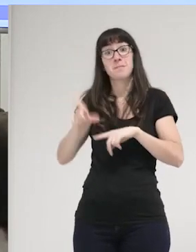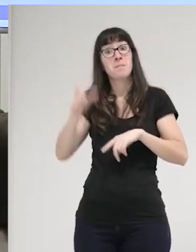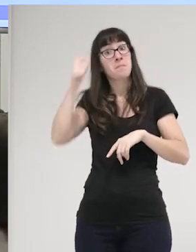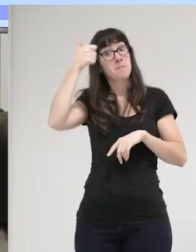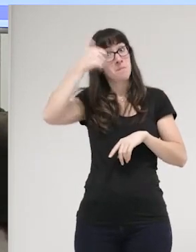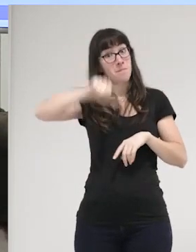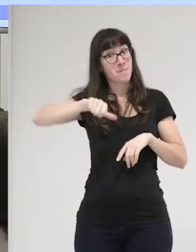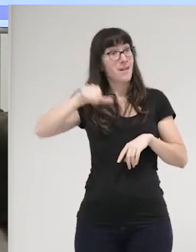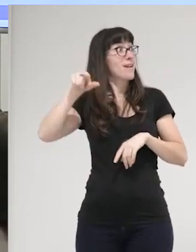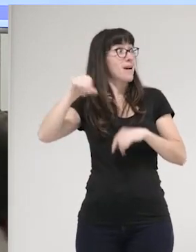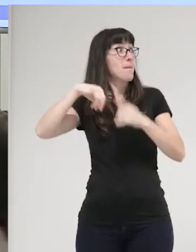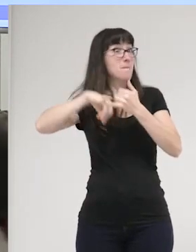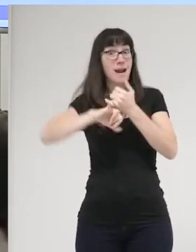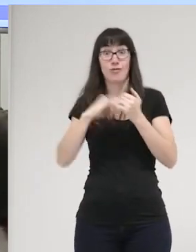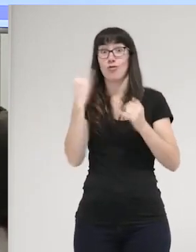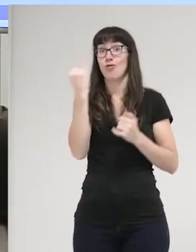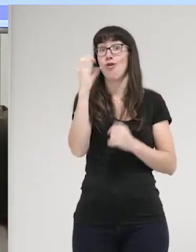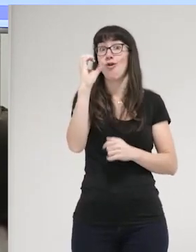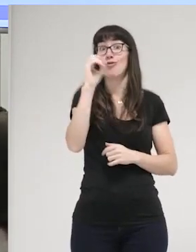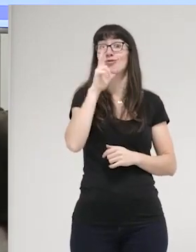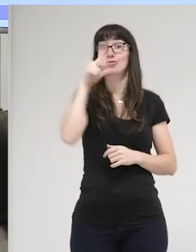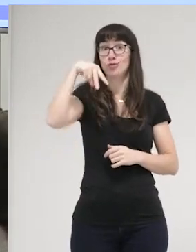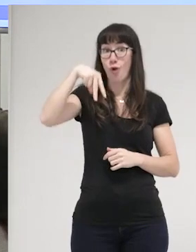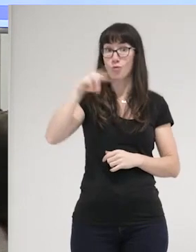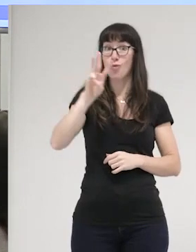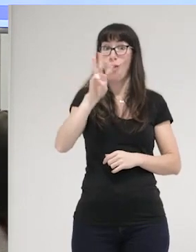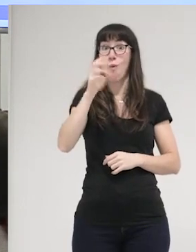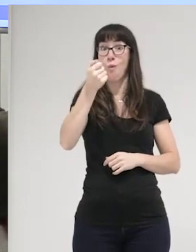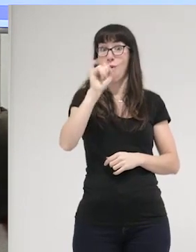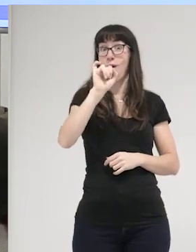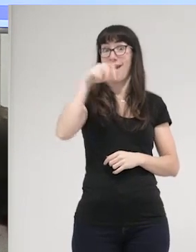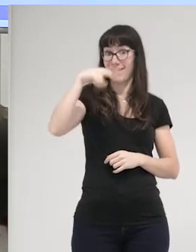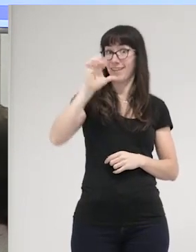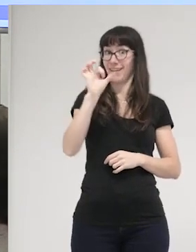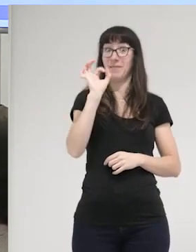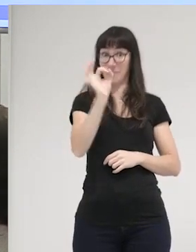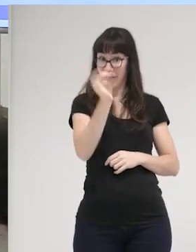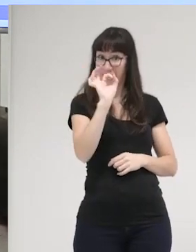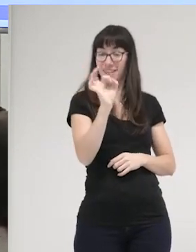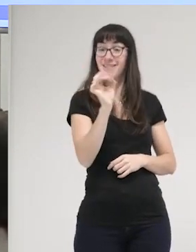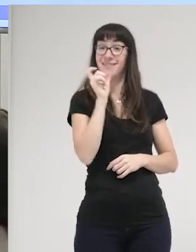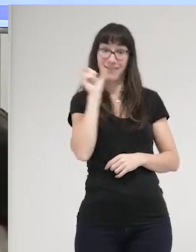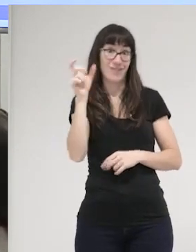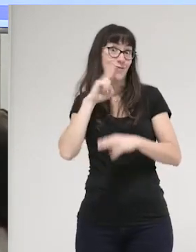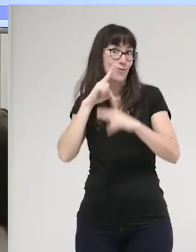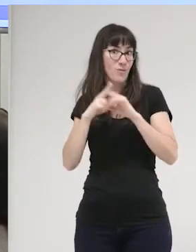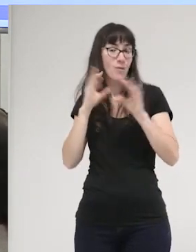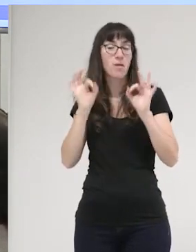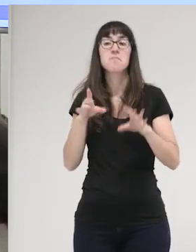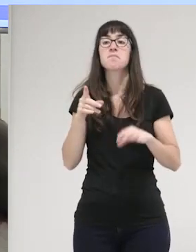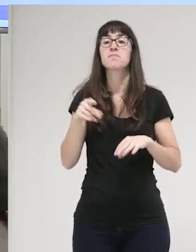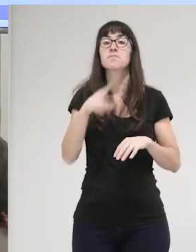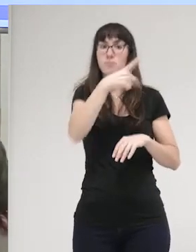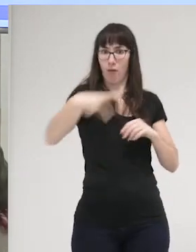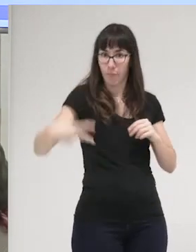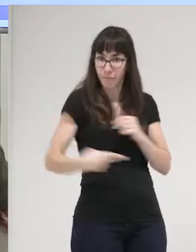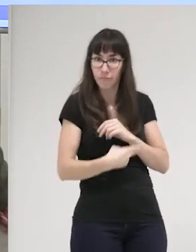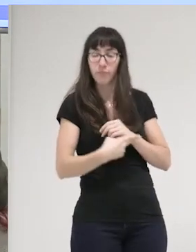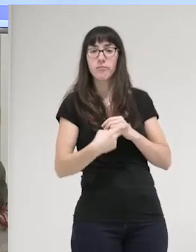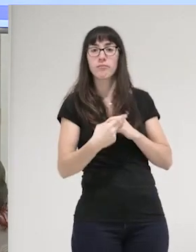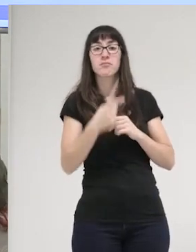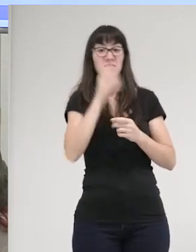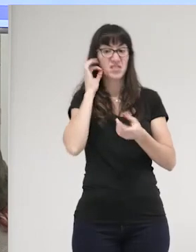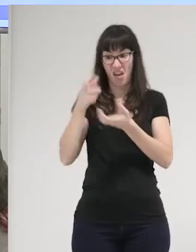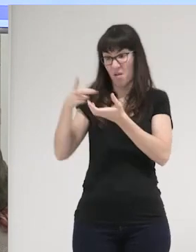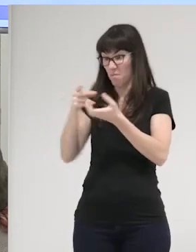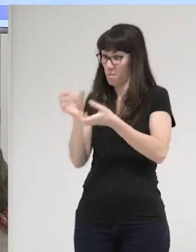atención o de verdad o sea se llama John Wayne de verdad y John Wayne coge y bueno claro le corta el pene ella coge cuando le corta el pene se